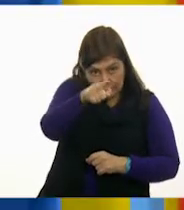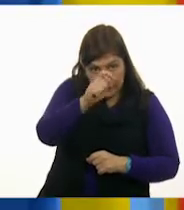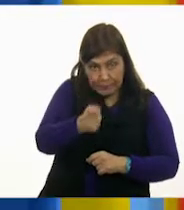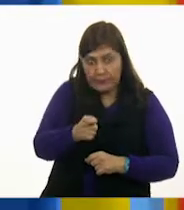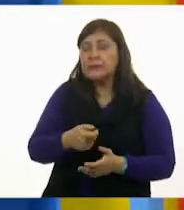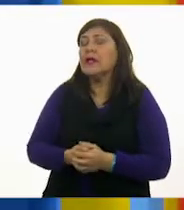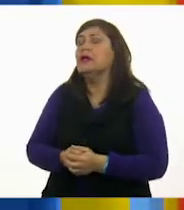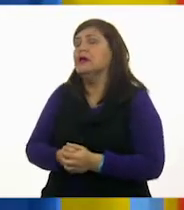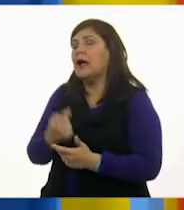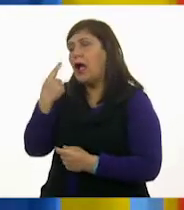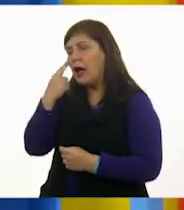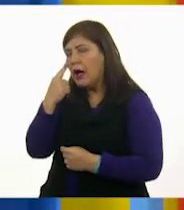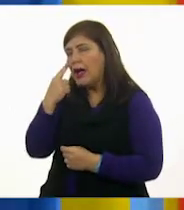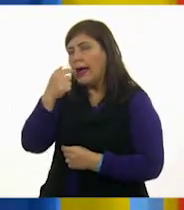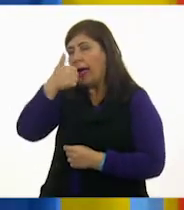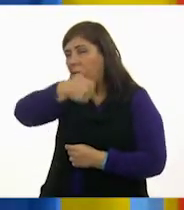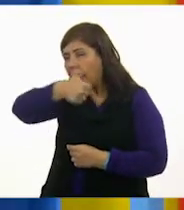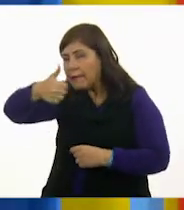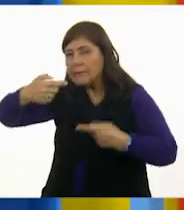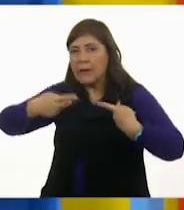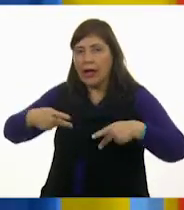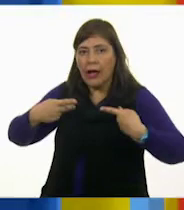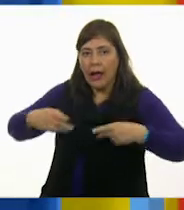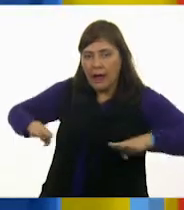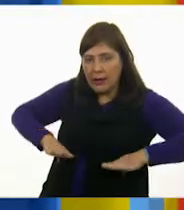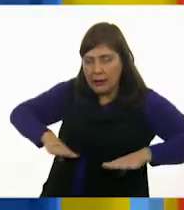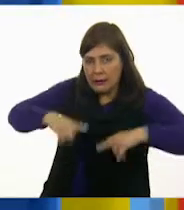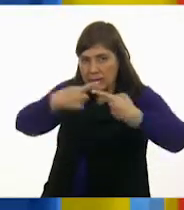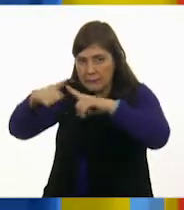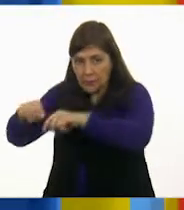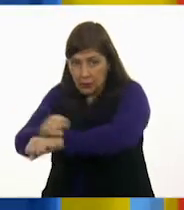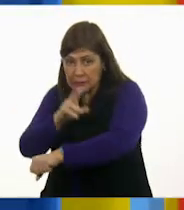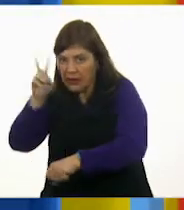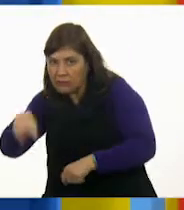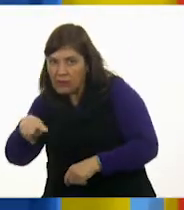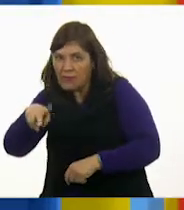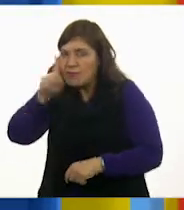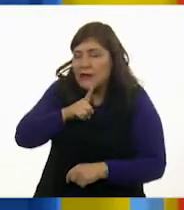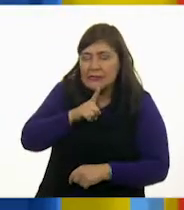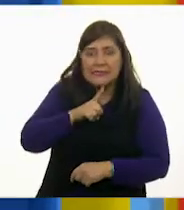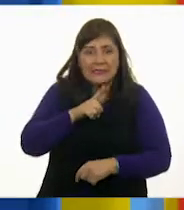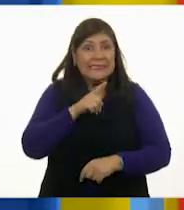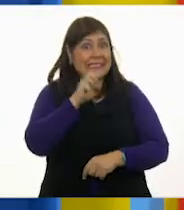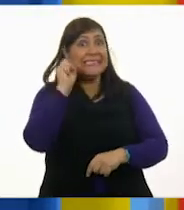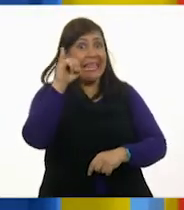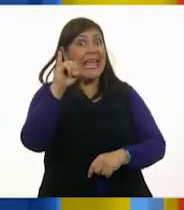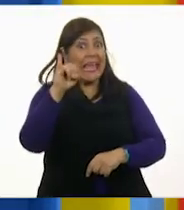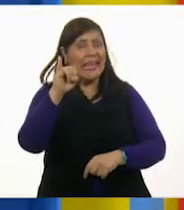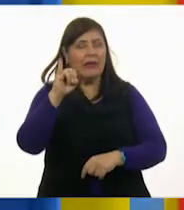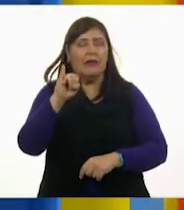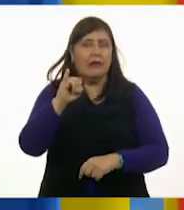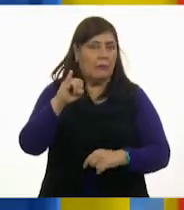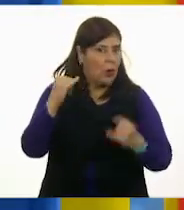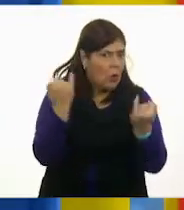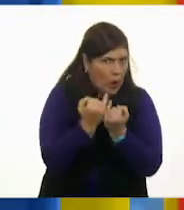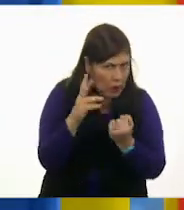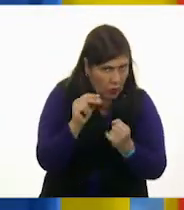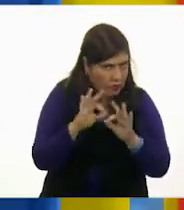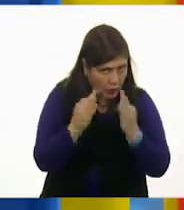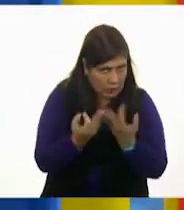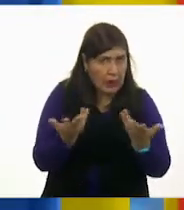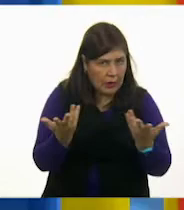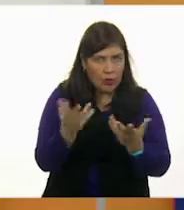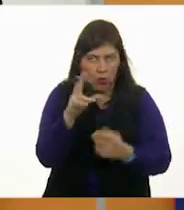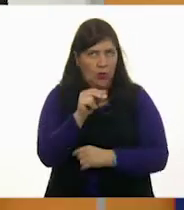Entonces, todos reaccionamos a las emociones. ¿Cierto o falso? Sí. Cierto. Cierto, pero no de igual manera. No. Muy bien.